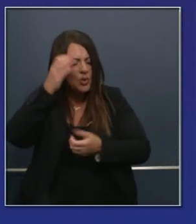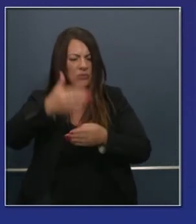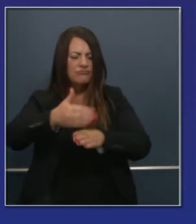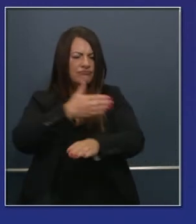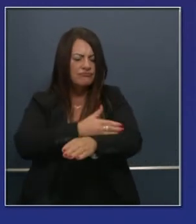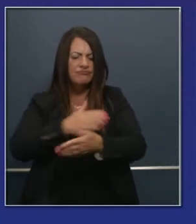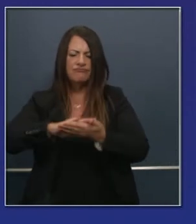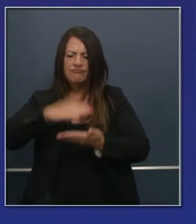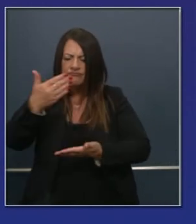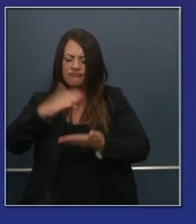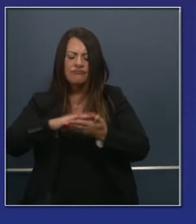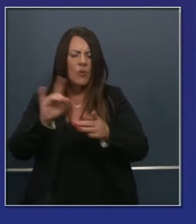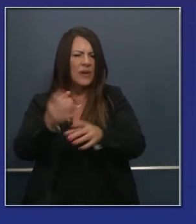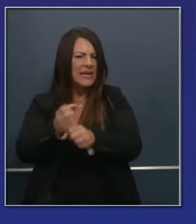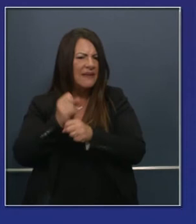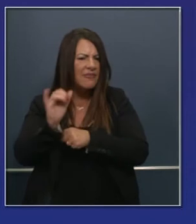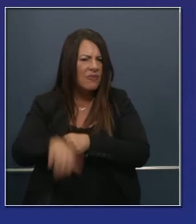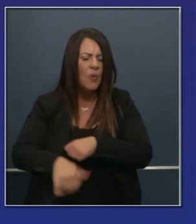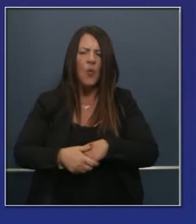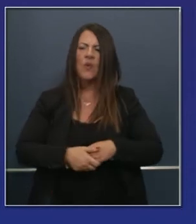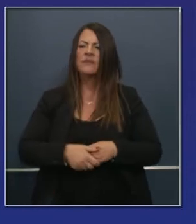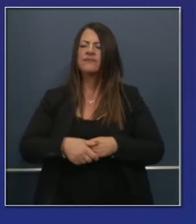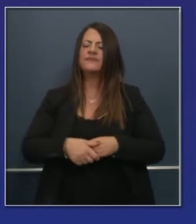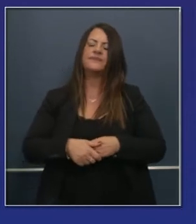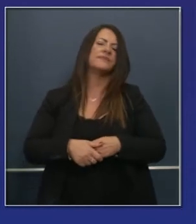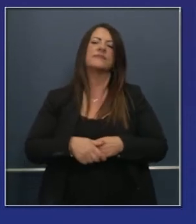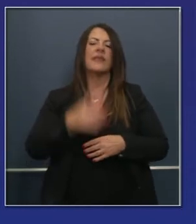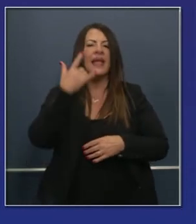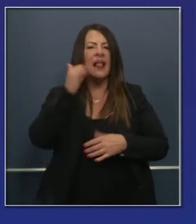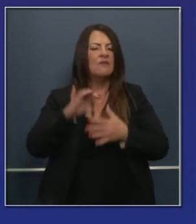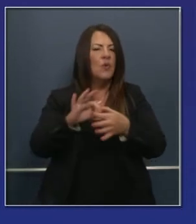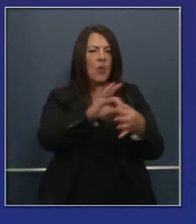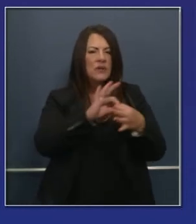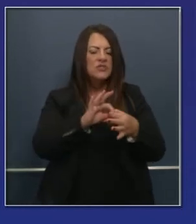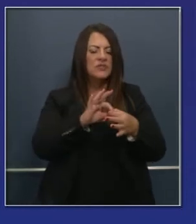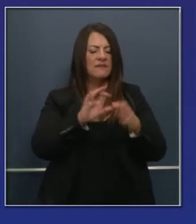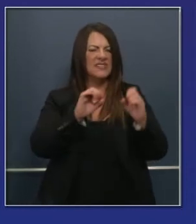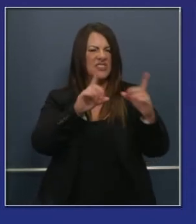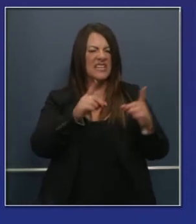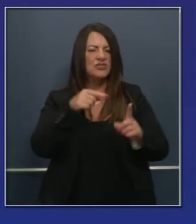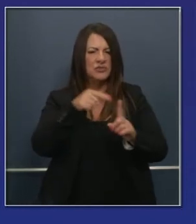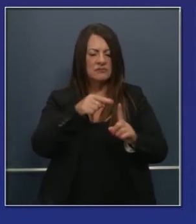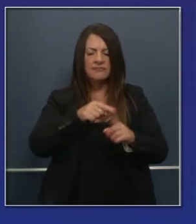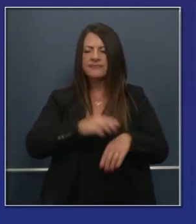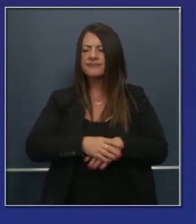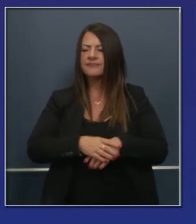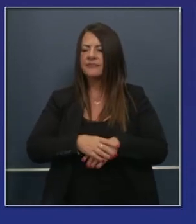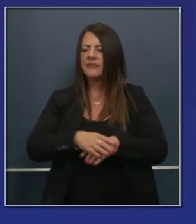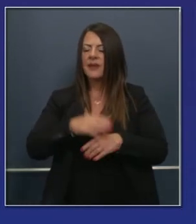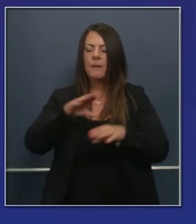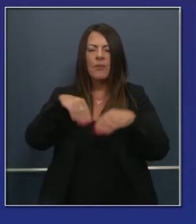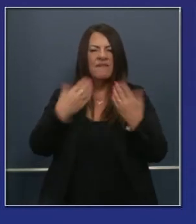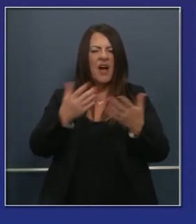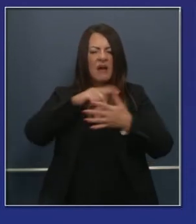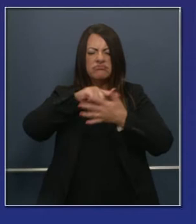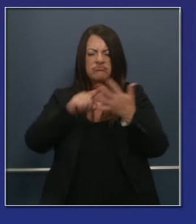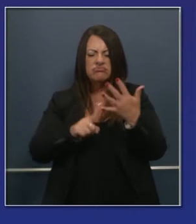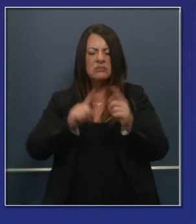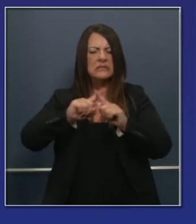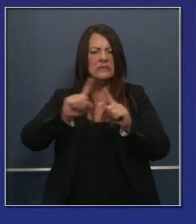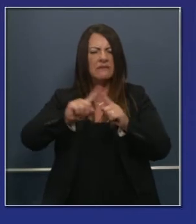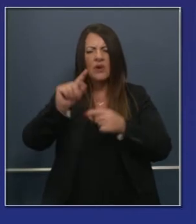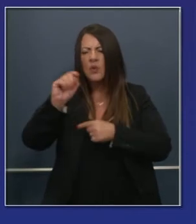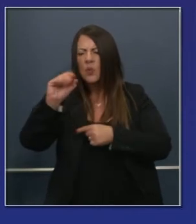computadoras. El Departamento de Educación y la colaborativa para excelencia ha creado guía a